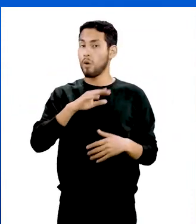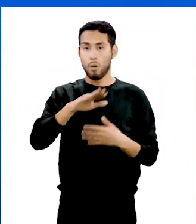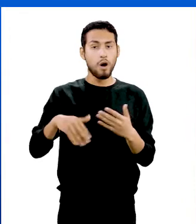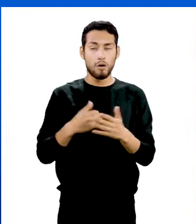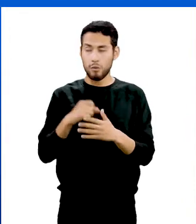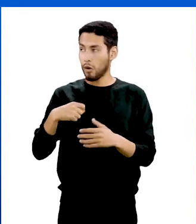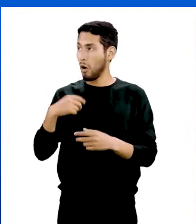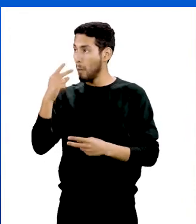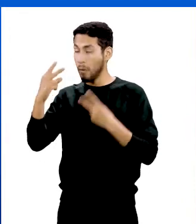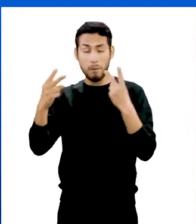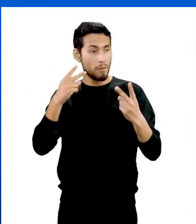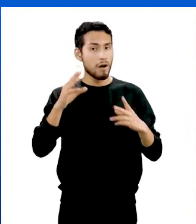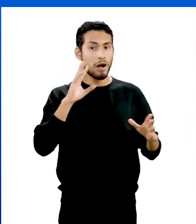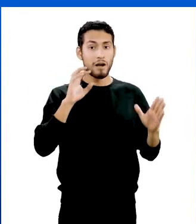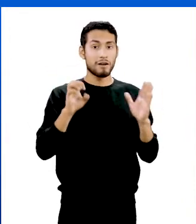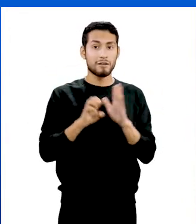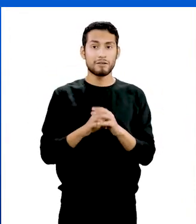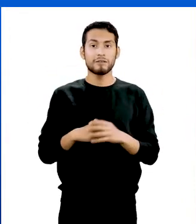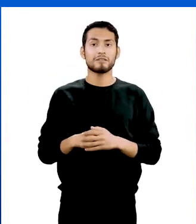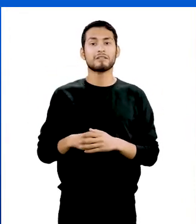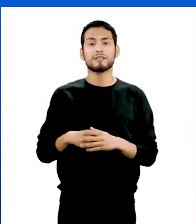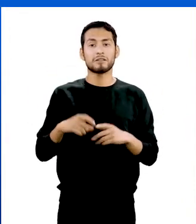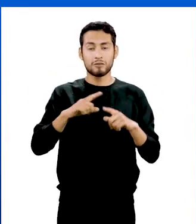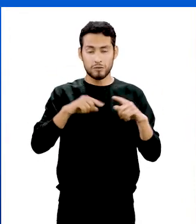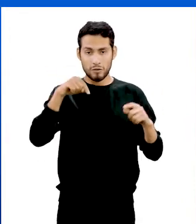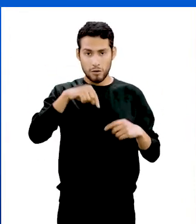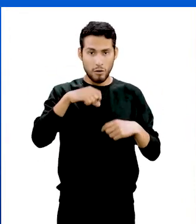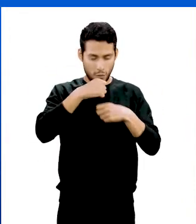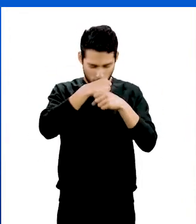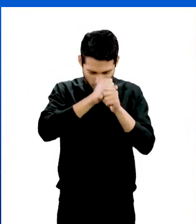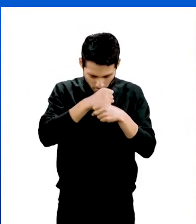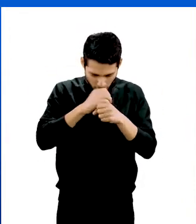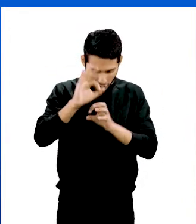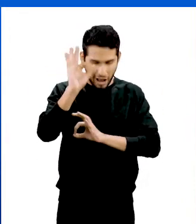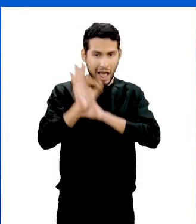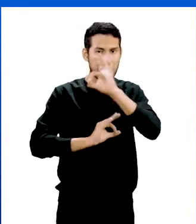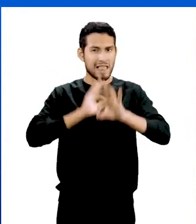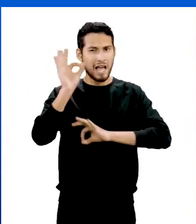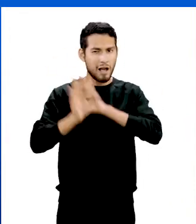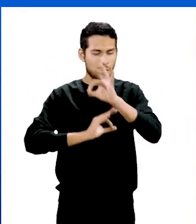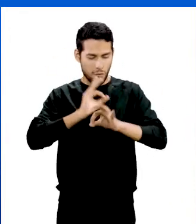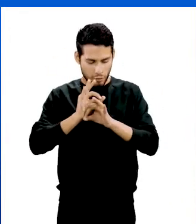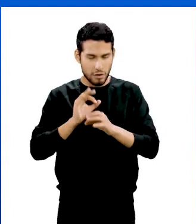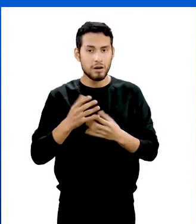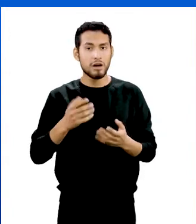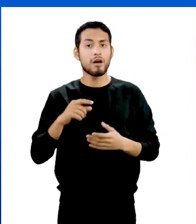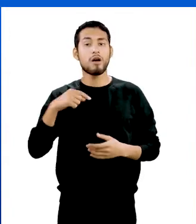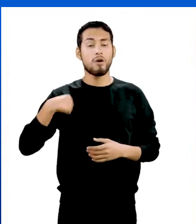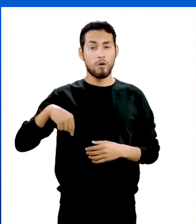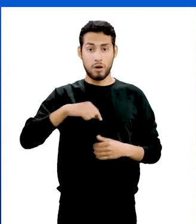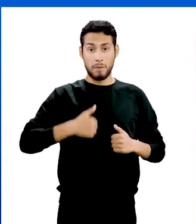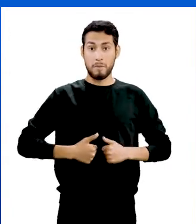eso pasa con todo lo que nos rodea. Ajá. Por ejemplo, los organismos inertes están formados por átomos y los seres vivos por células.